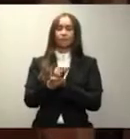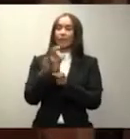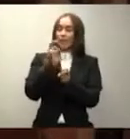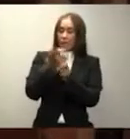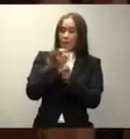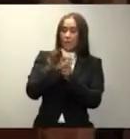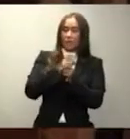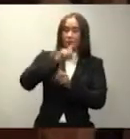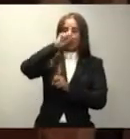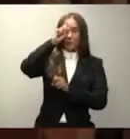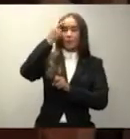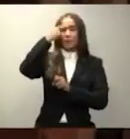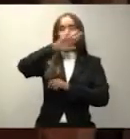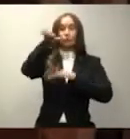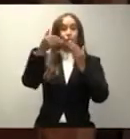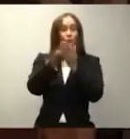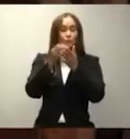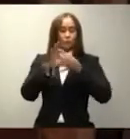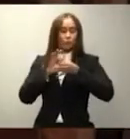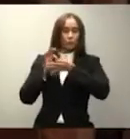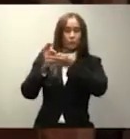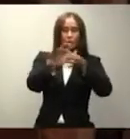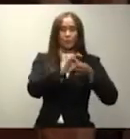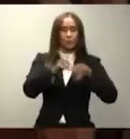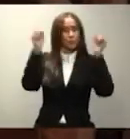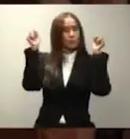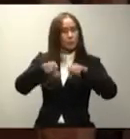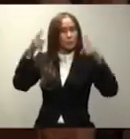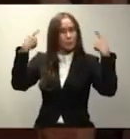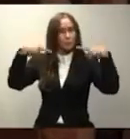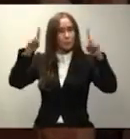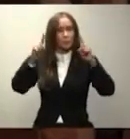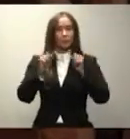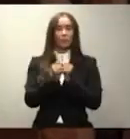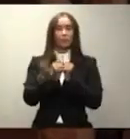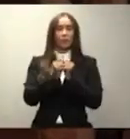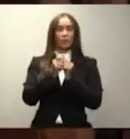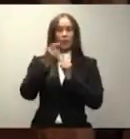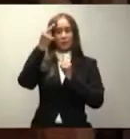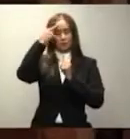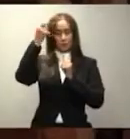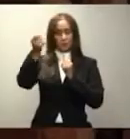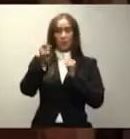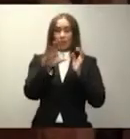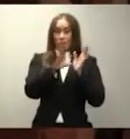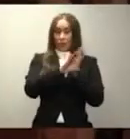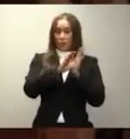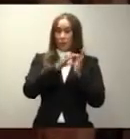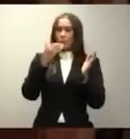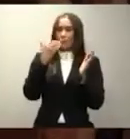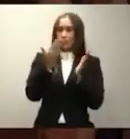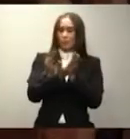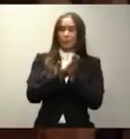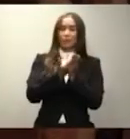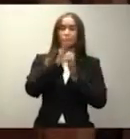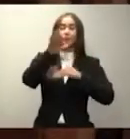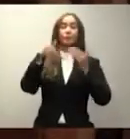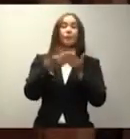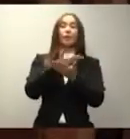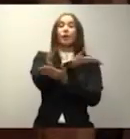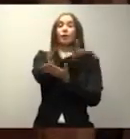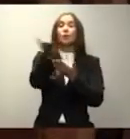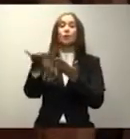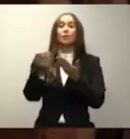atrás y con el firme convencimiento de haber tenido un comportamiento ético y ejemplar. A todos ustedes les digo